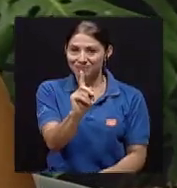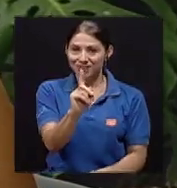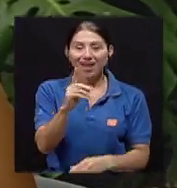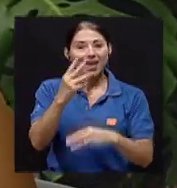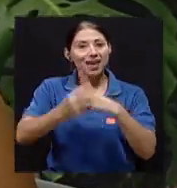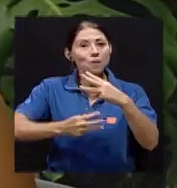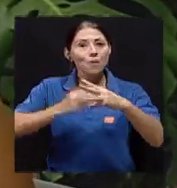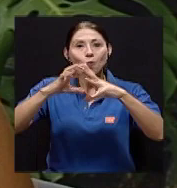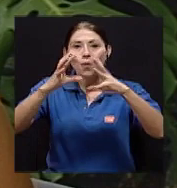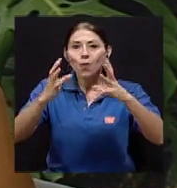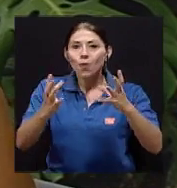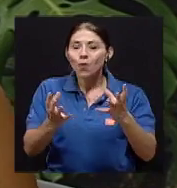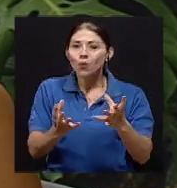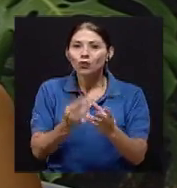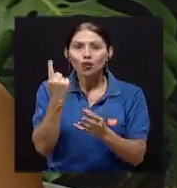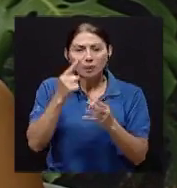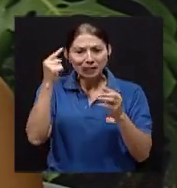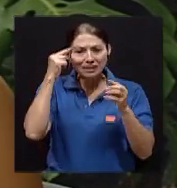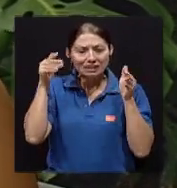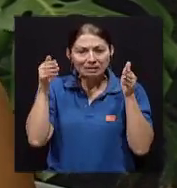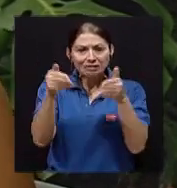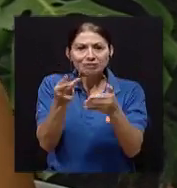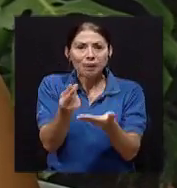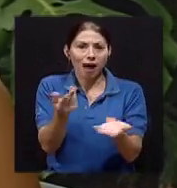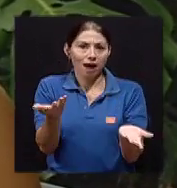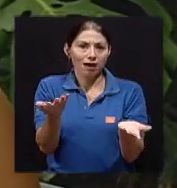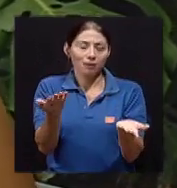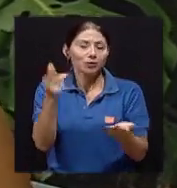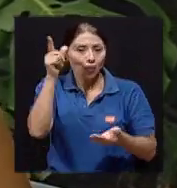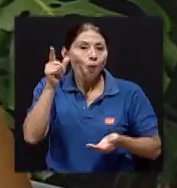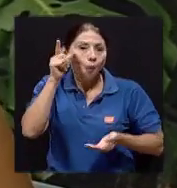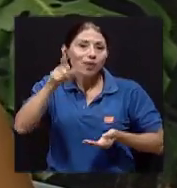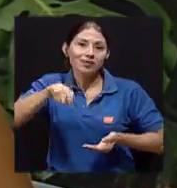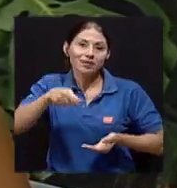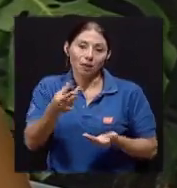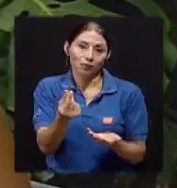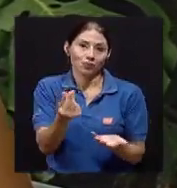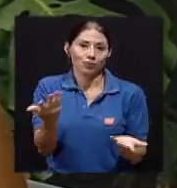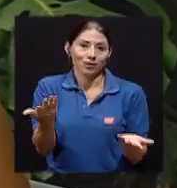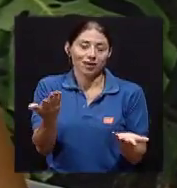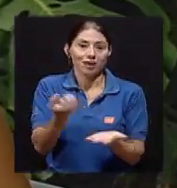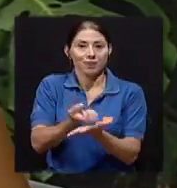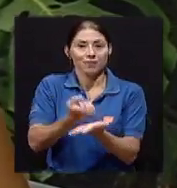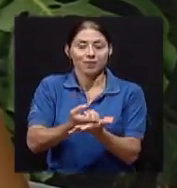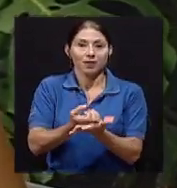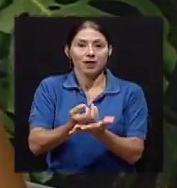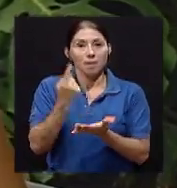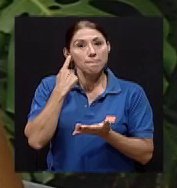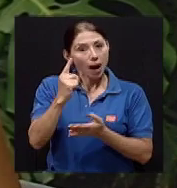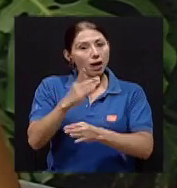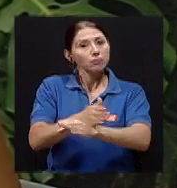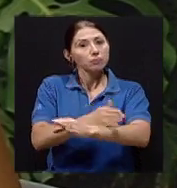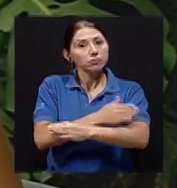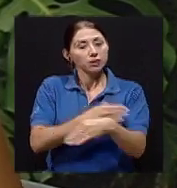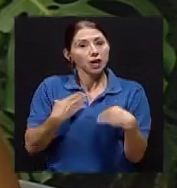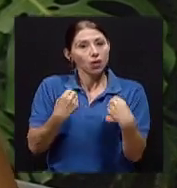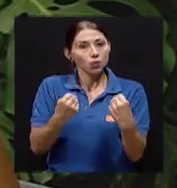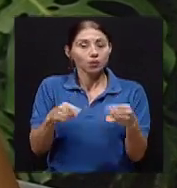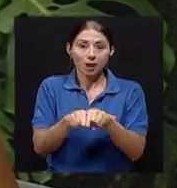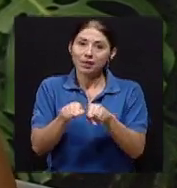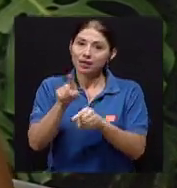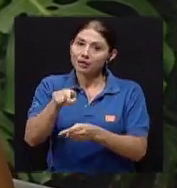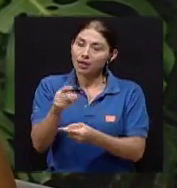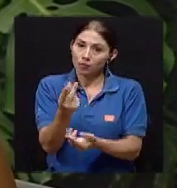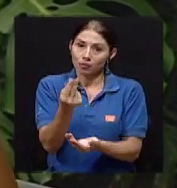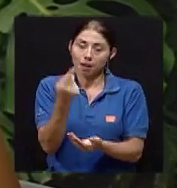sumamente materialista y también necesitamos un recurso económico. Dentro de los determinantes de la salud, necesitamos también cierto estatus económico para poder